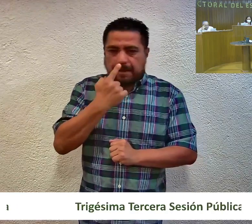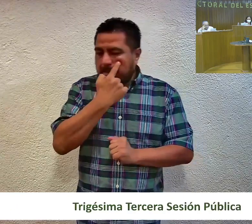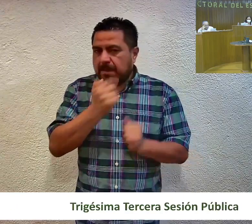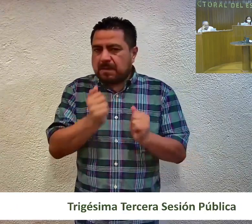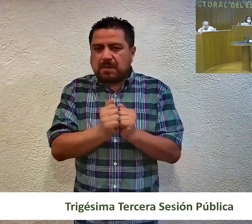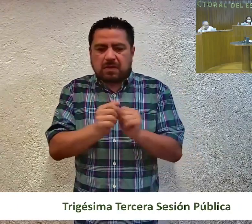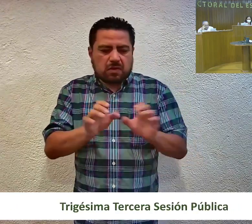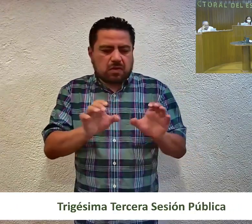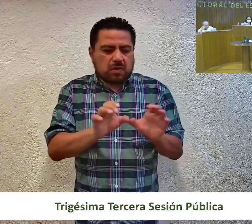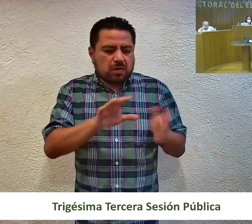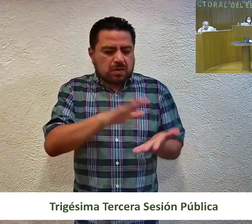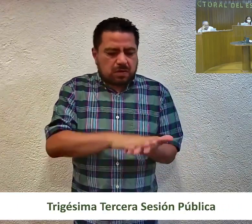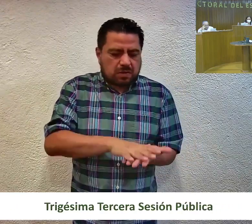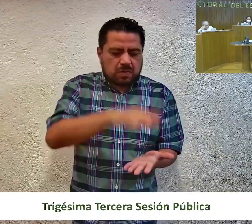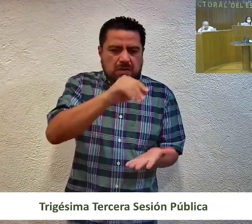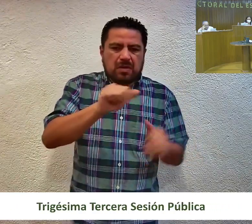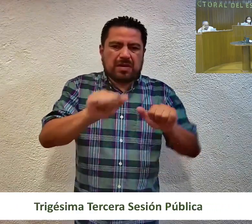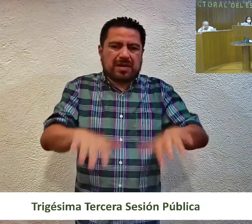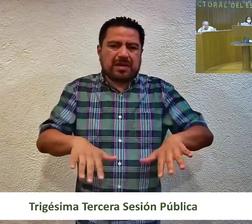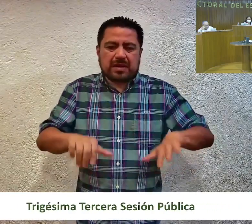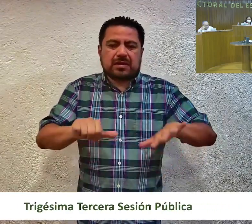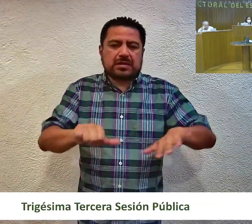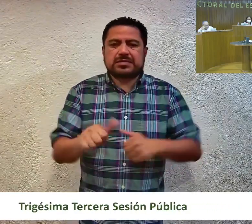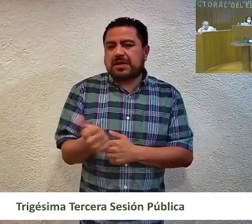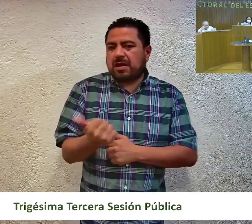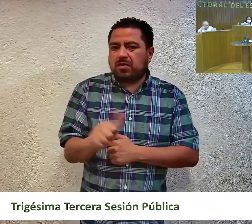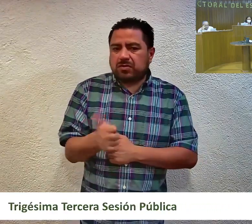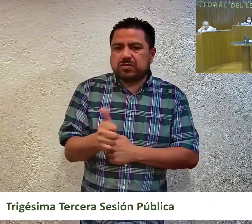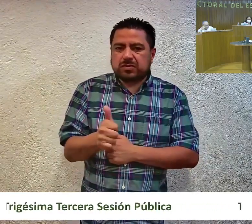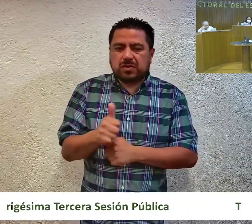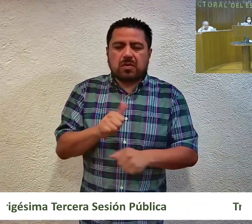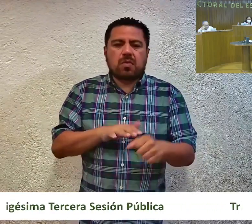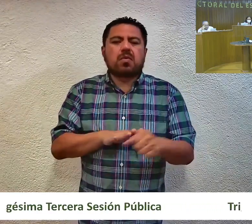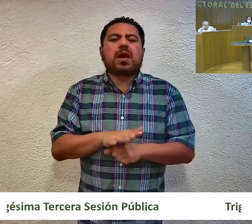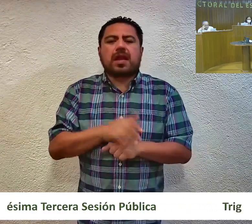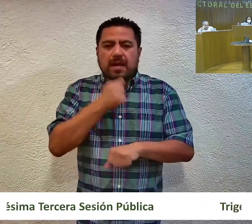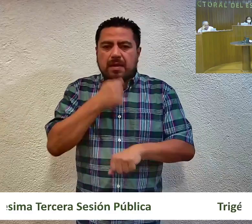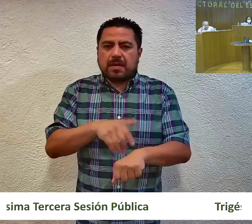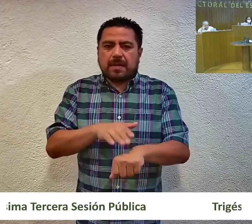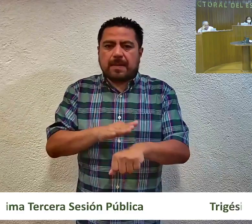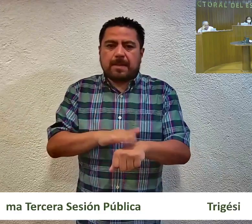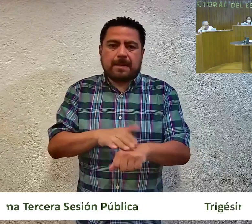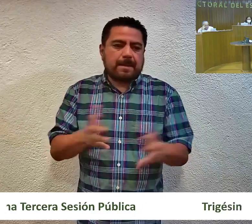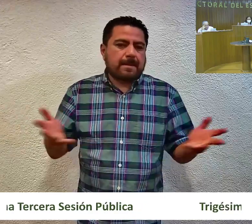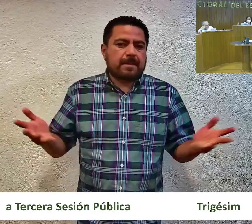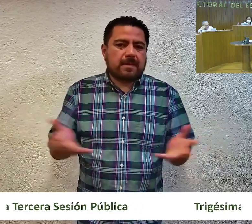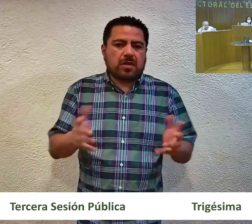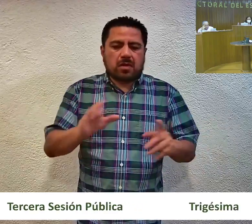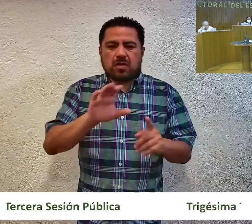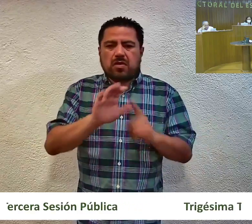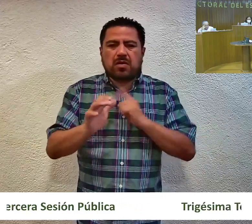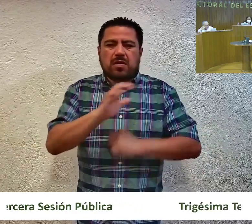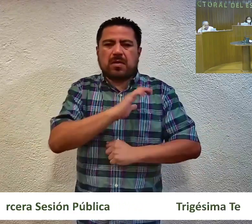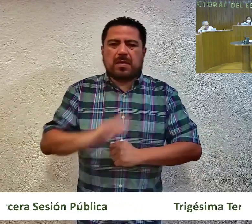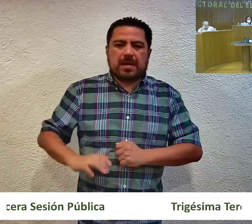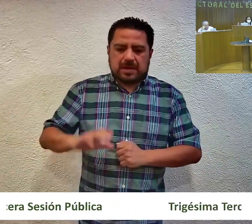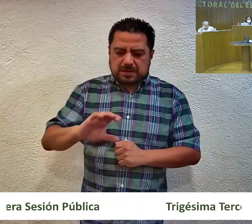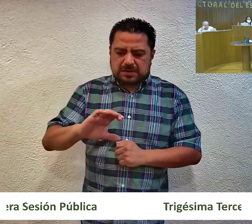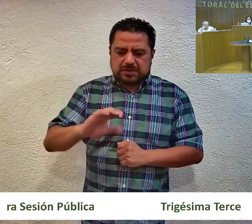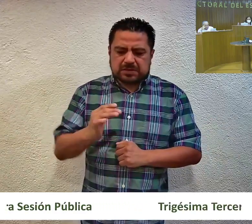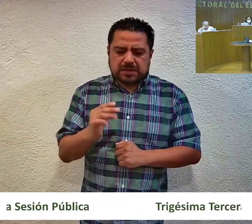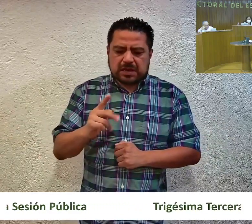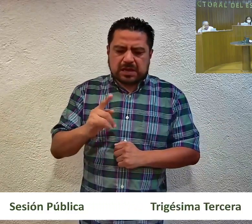certificada del Acta de Asamblea Comunitaria de 16 de agosto, en la cual se hizo constar que fue realizada por el comisario municipal de Chilacachapa,